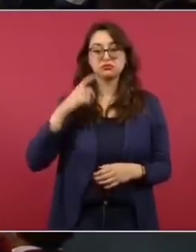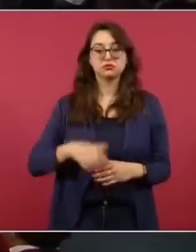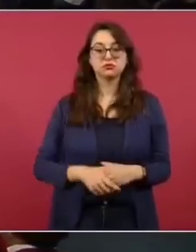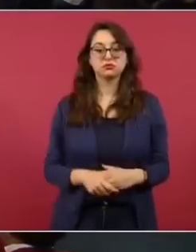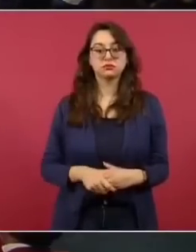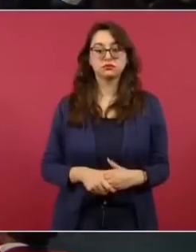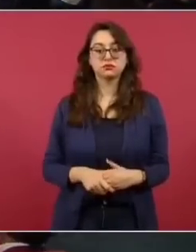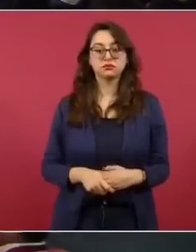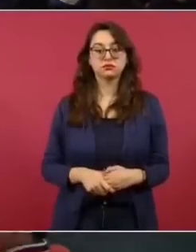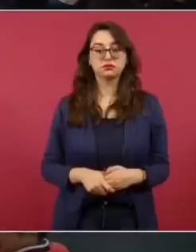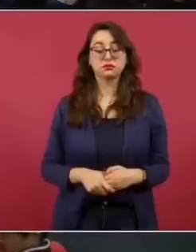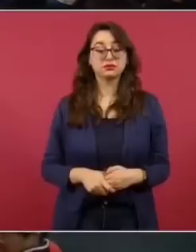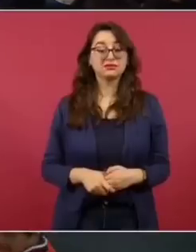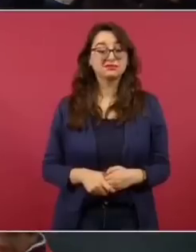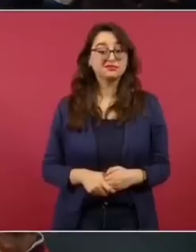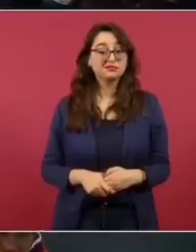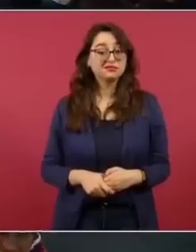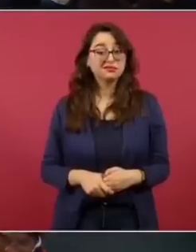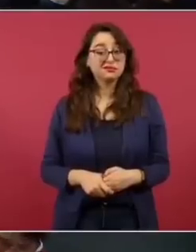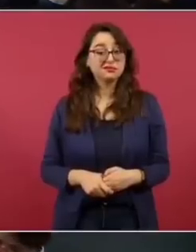¿Hasta cuándo?